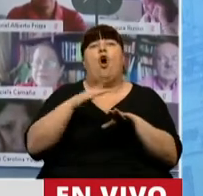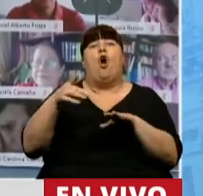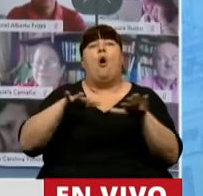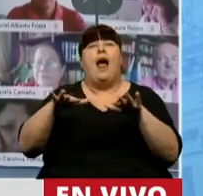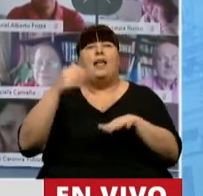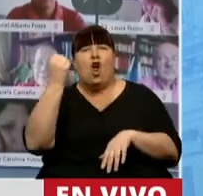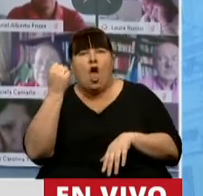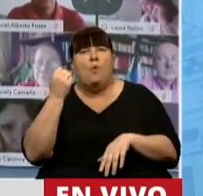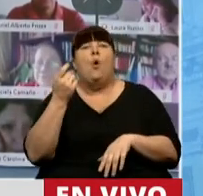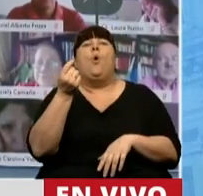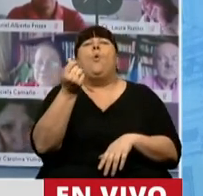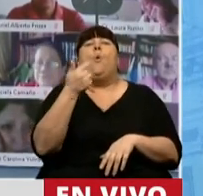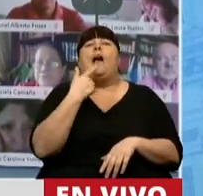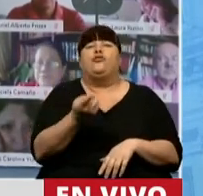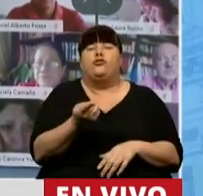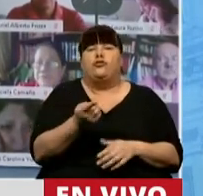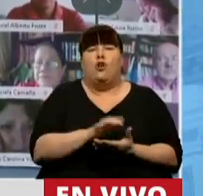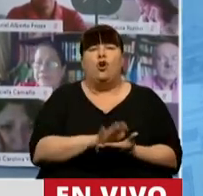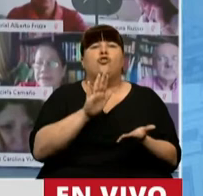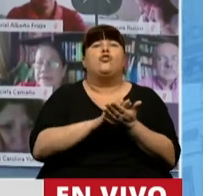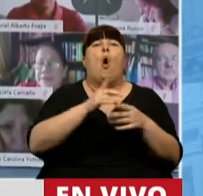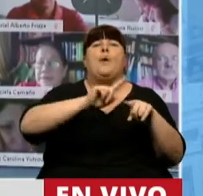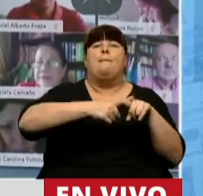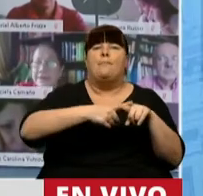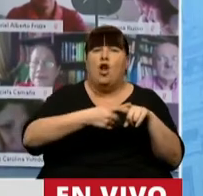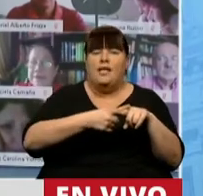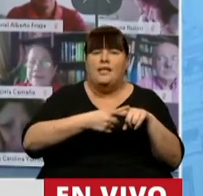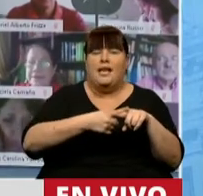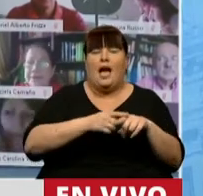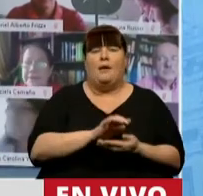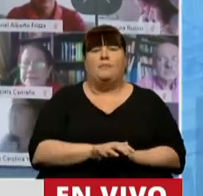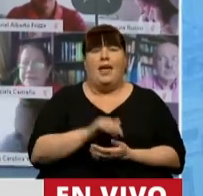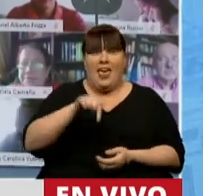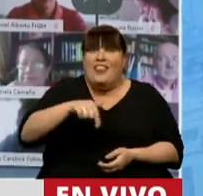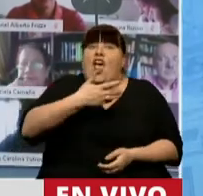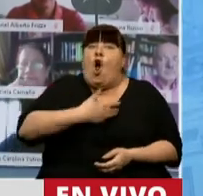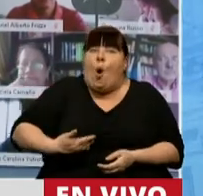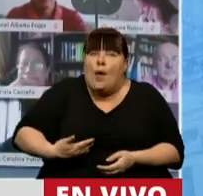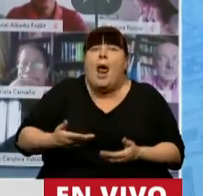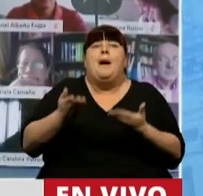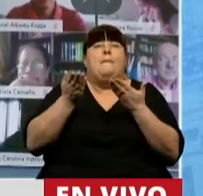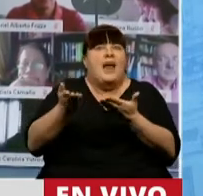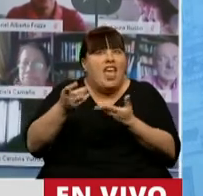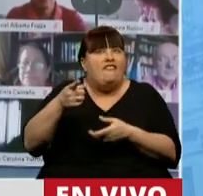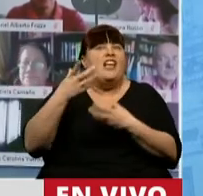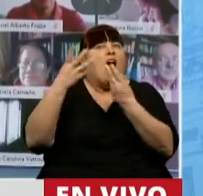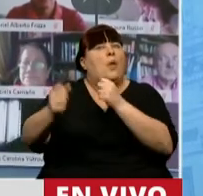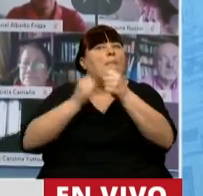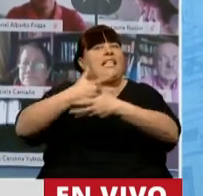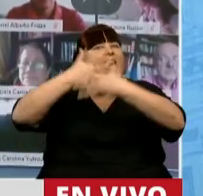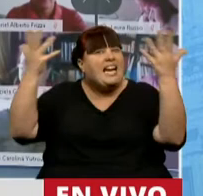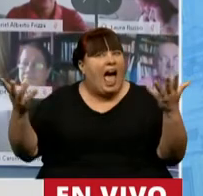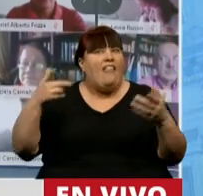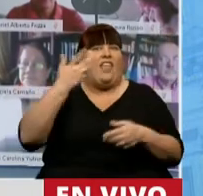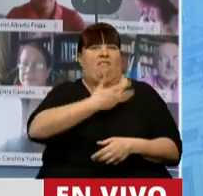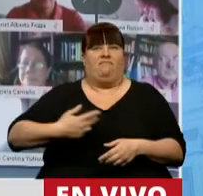actividad económica y cuánto se refería a las políticas de este gobierno que beneficiaron a las grandes empresas